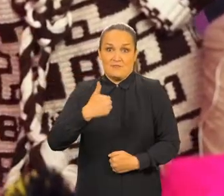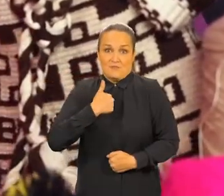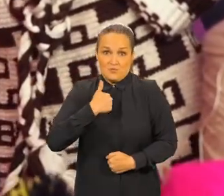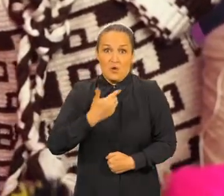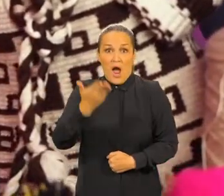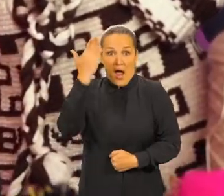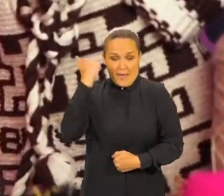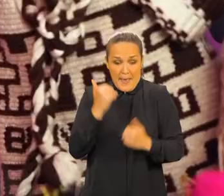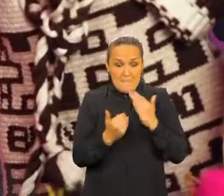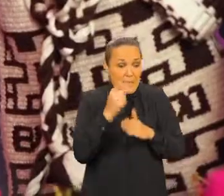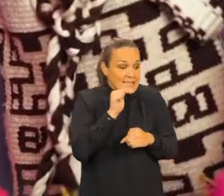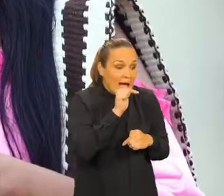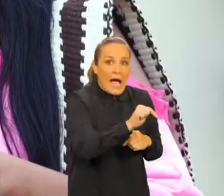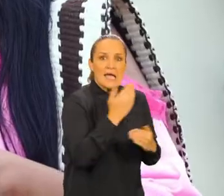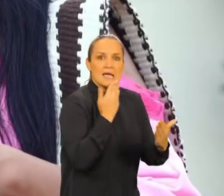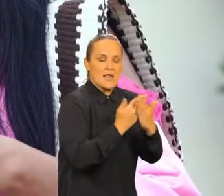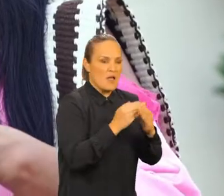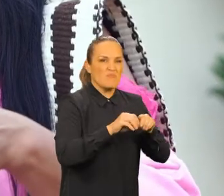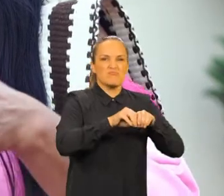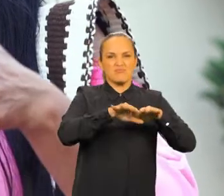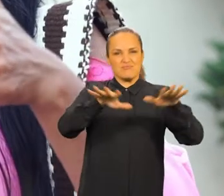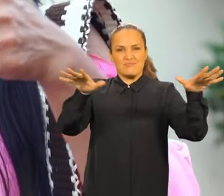para mí porque yo comencé, fue de ahí.